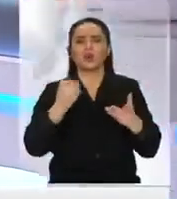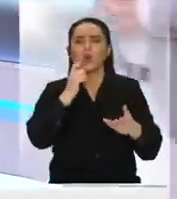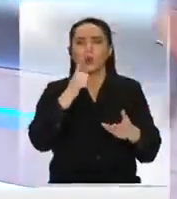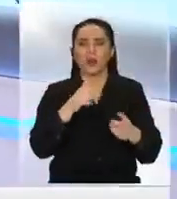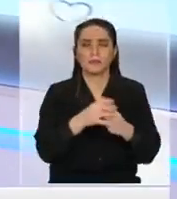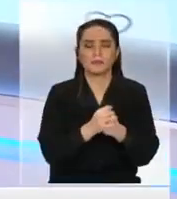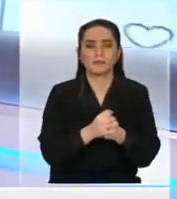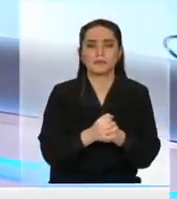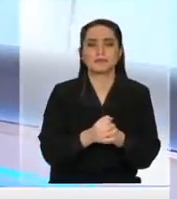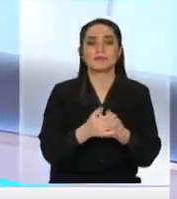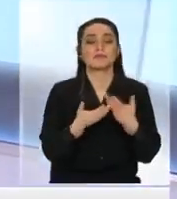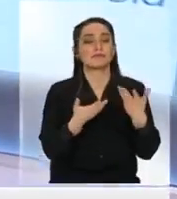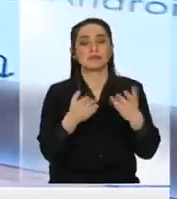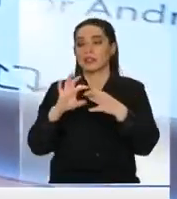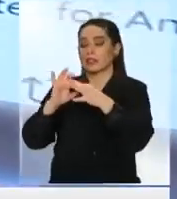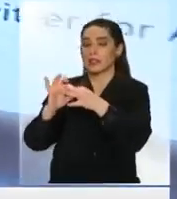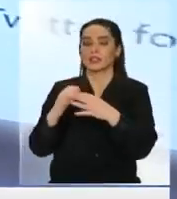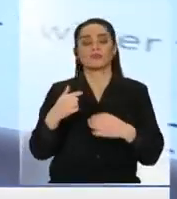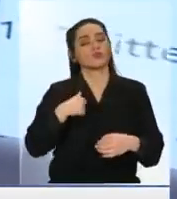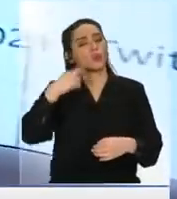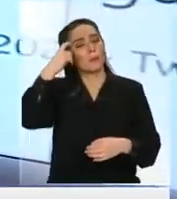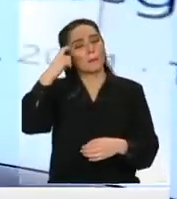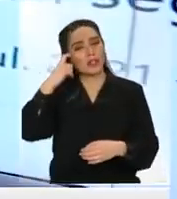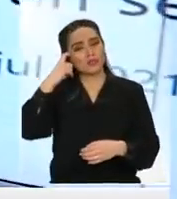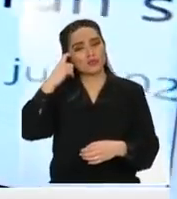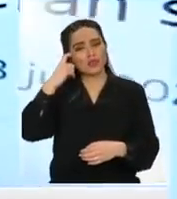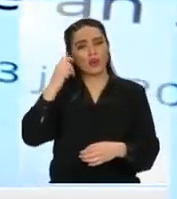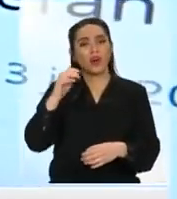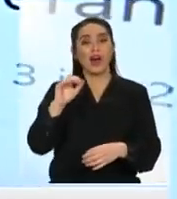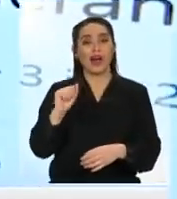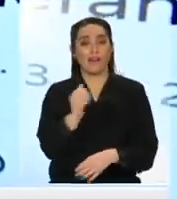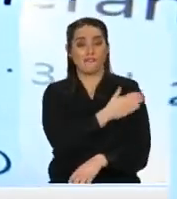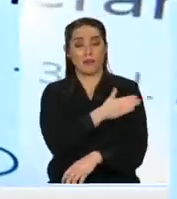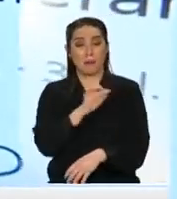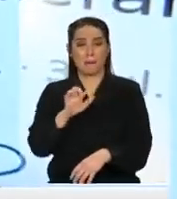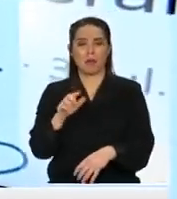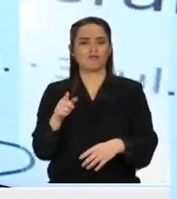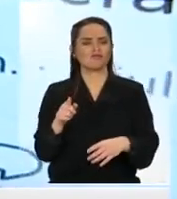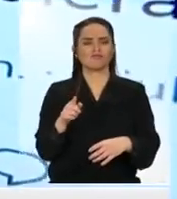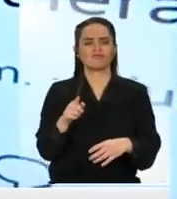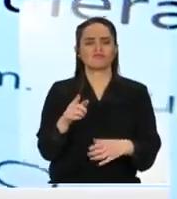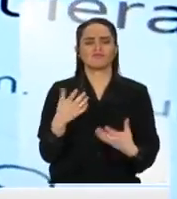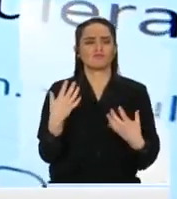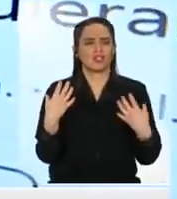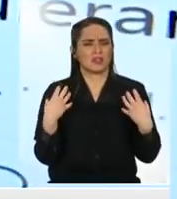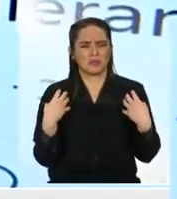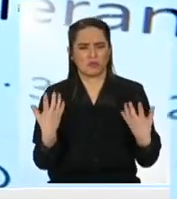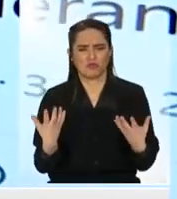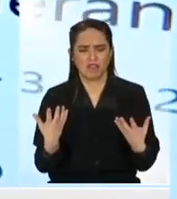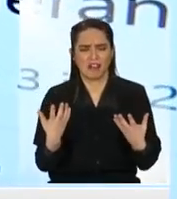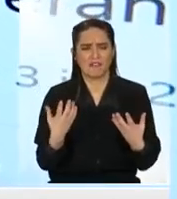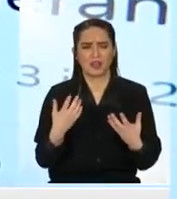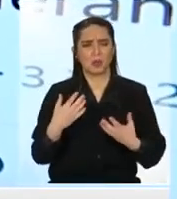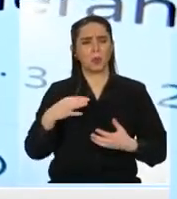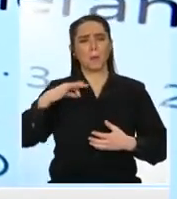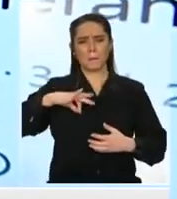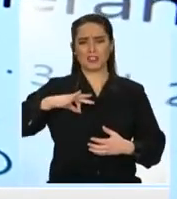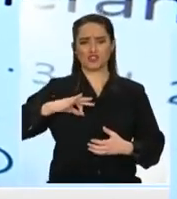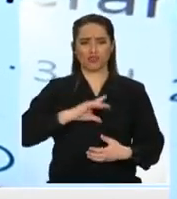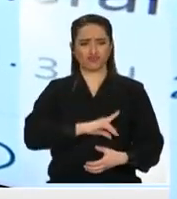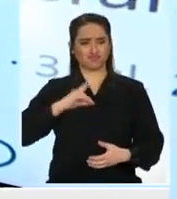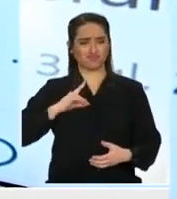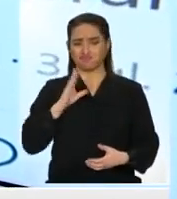Redase, Raúl. A ver, es que yo creo que la AFP no juega ningún rol en asegurar pensiones dignas en nuestro país son un total